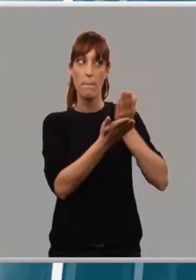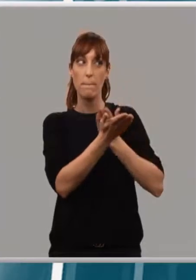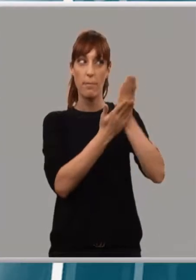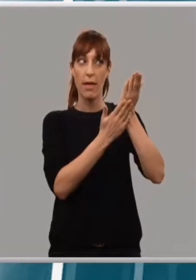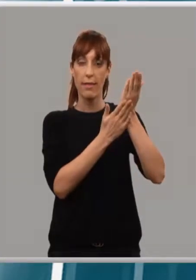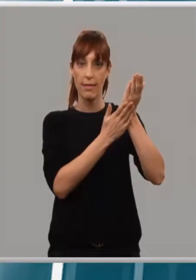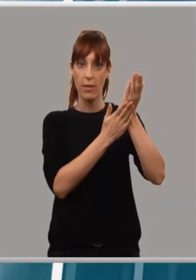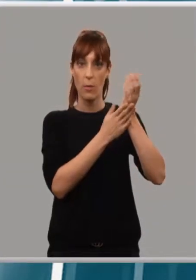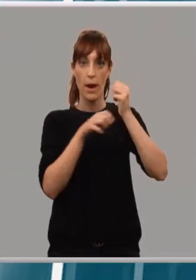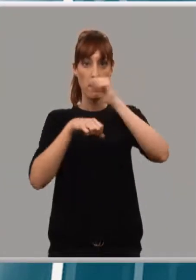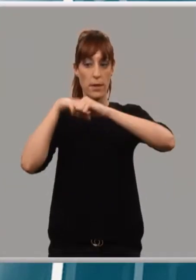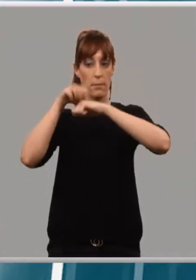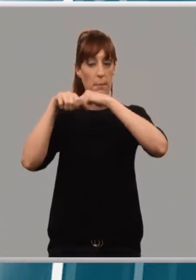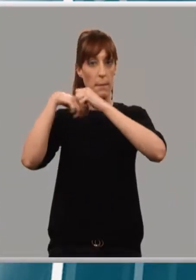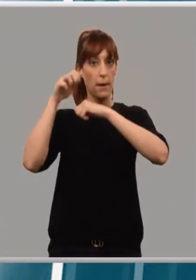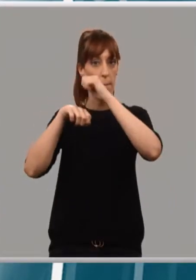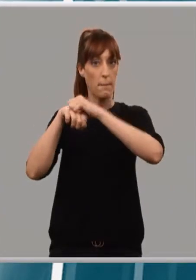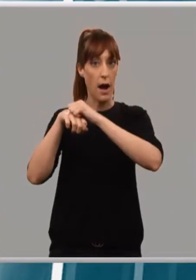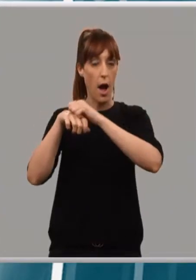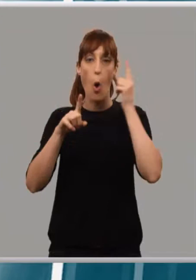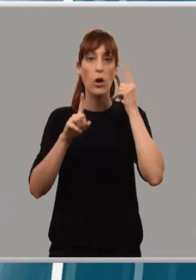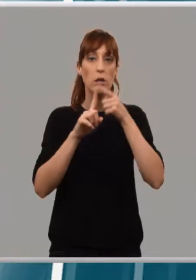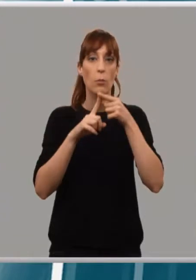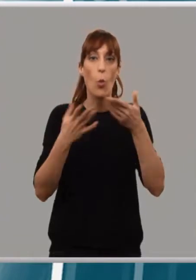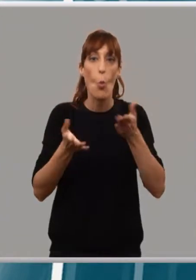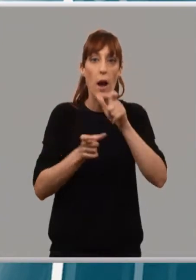objetivo, proteger la salud de los ciudadanos.